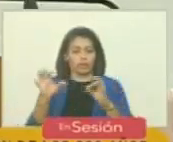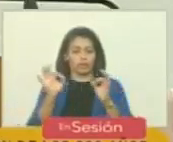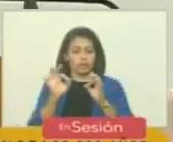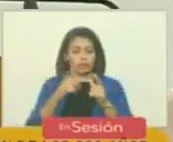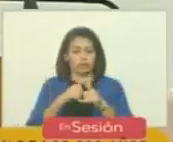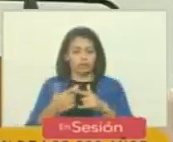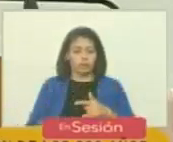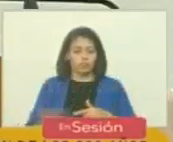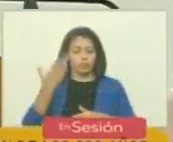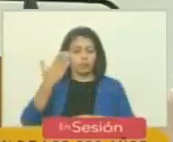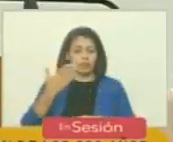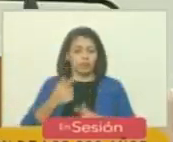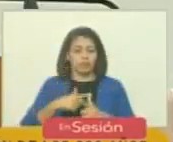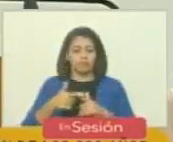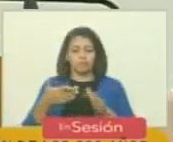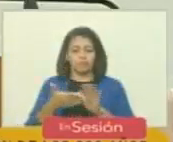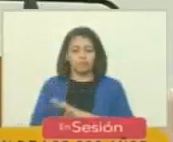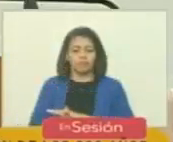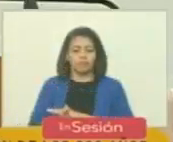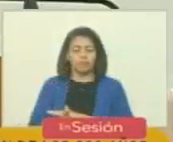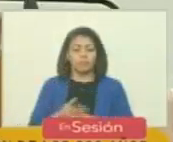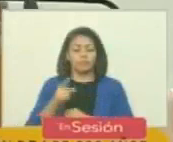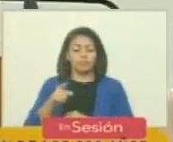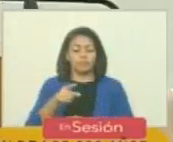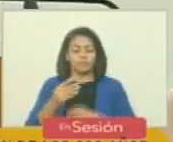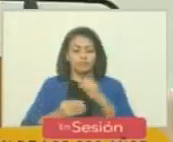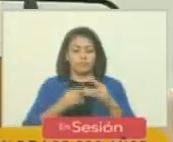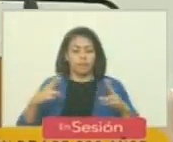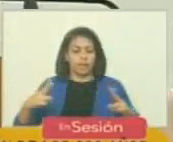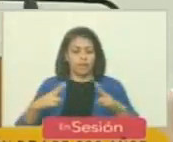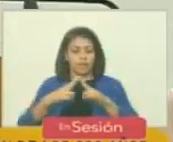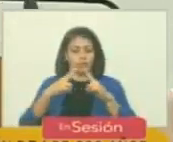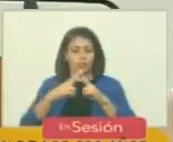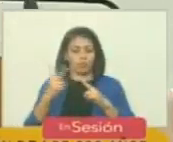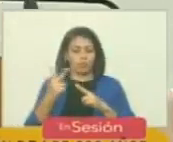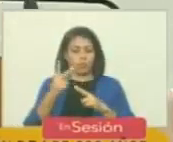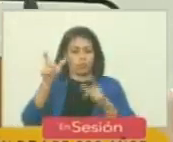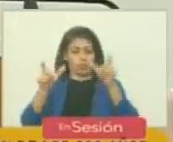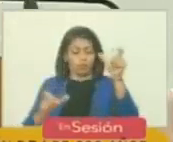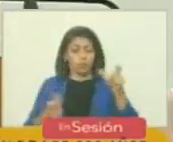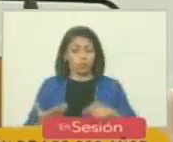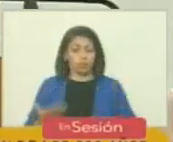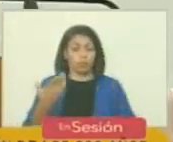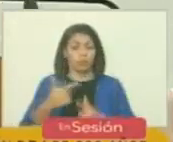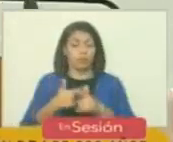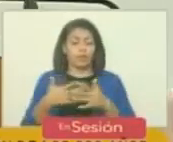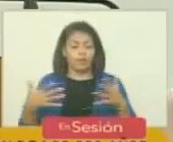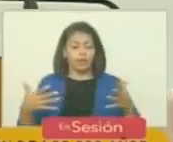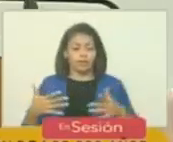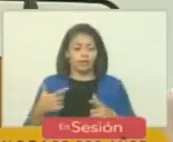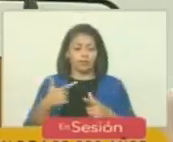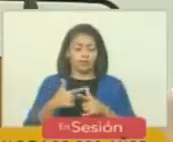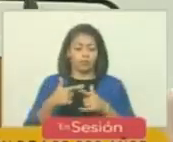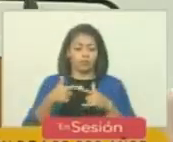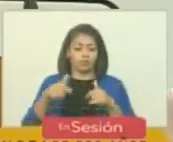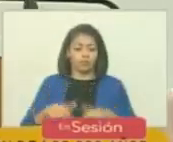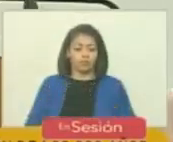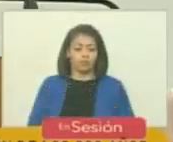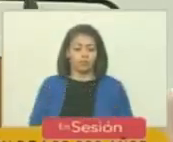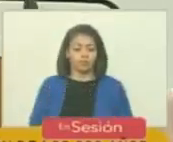más importante más relevante que ese encuentro entre dos héroes entre dos gigantes de tal manera que